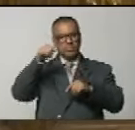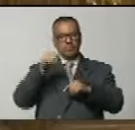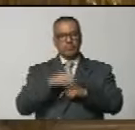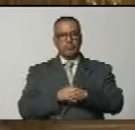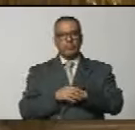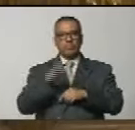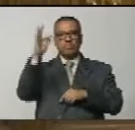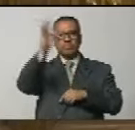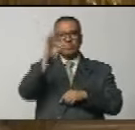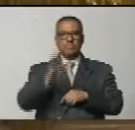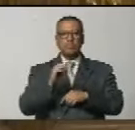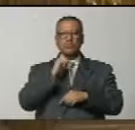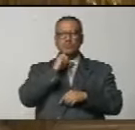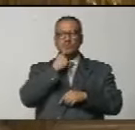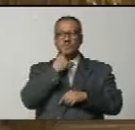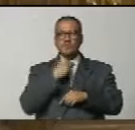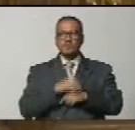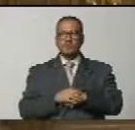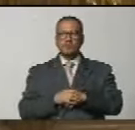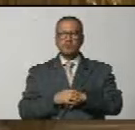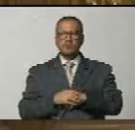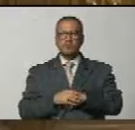Federación Rusa.